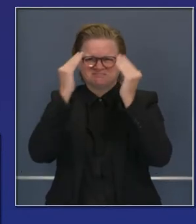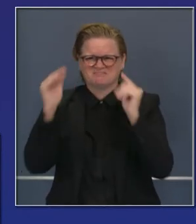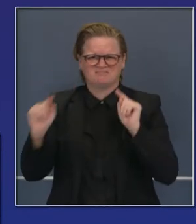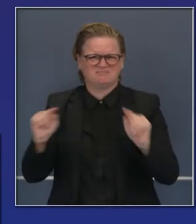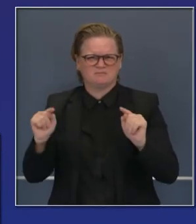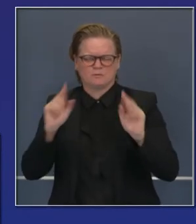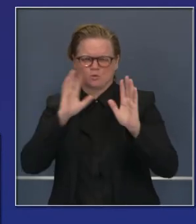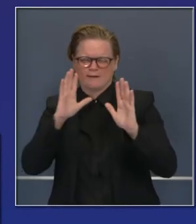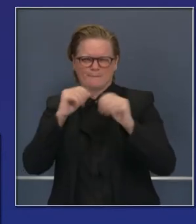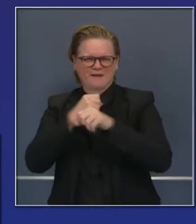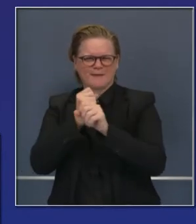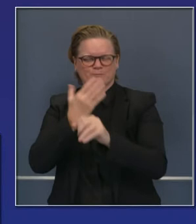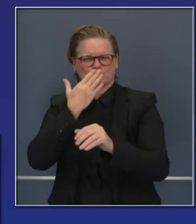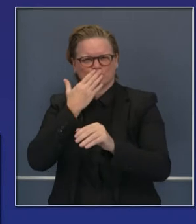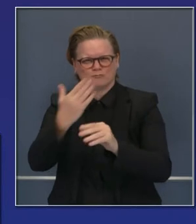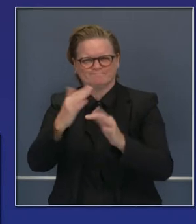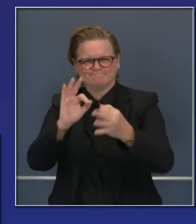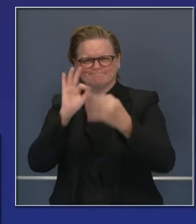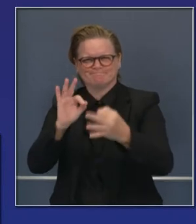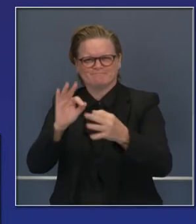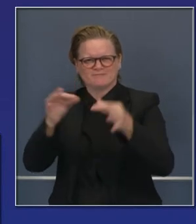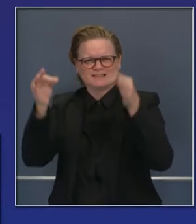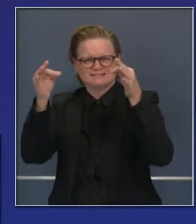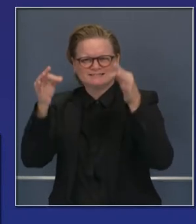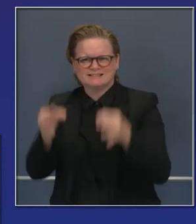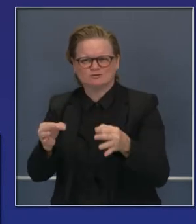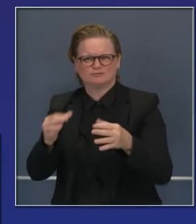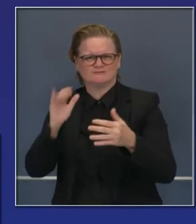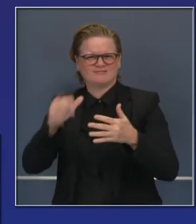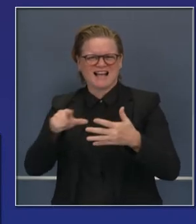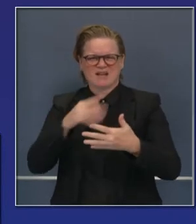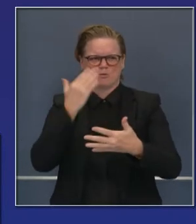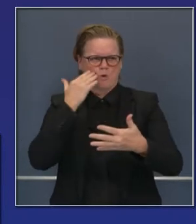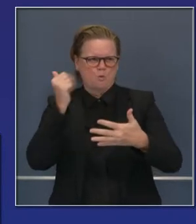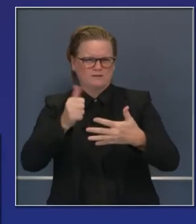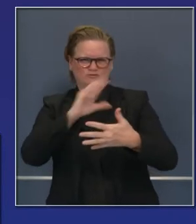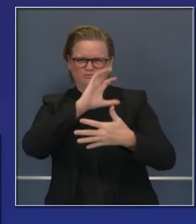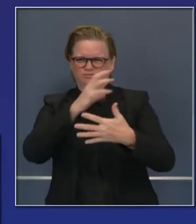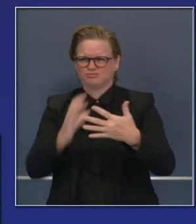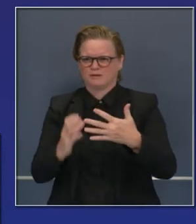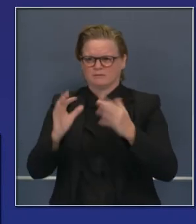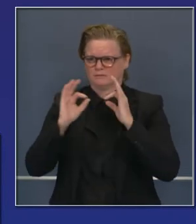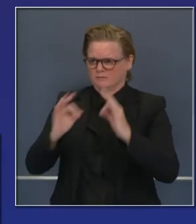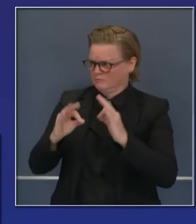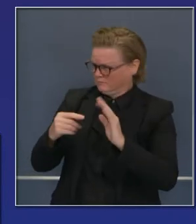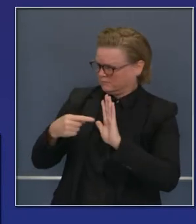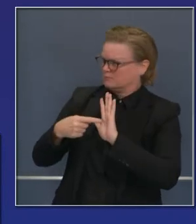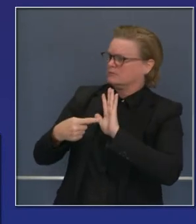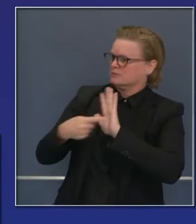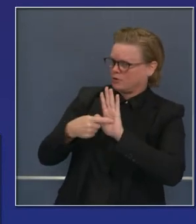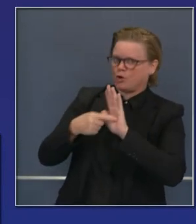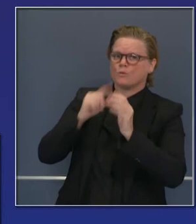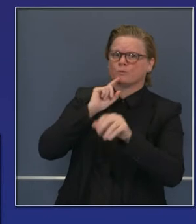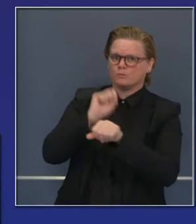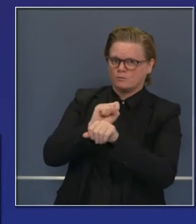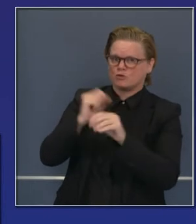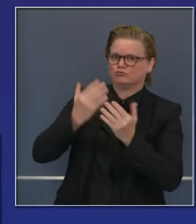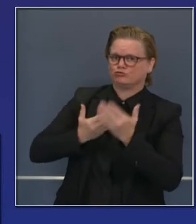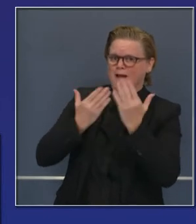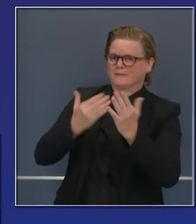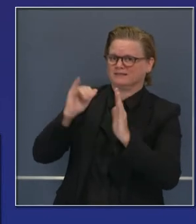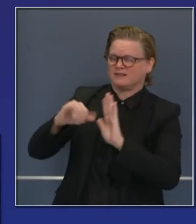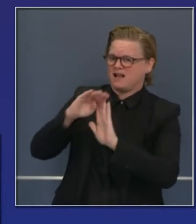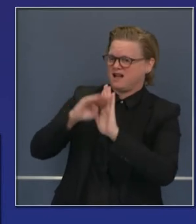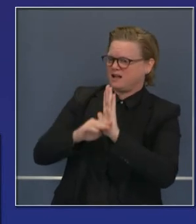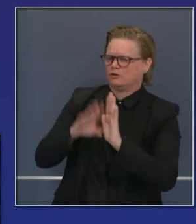mundo que sintonicen sus reuniones consultorias, que son públicas. Sobre los